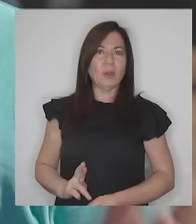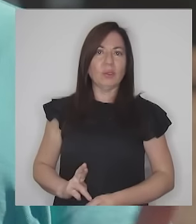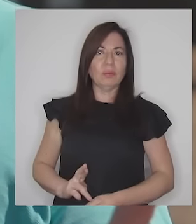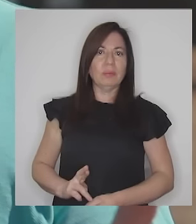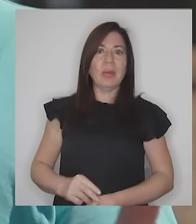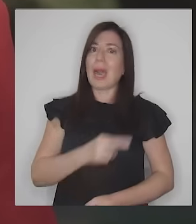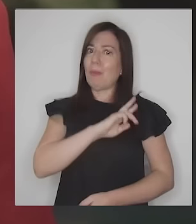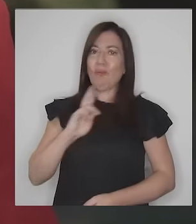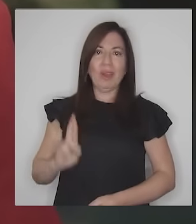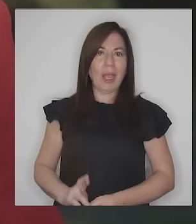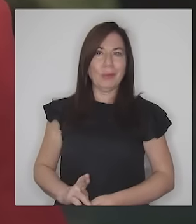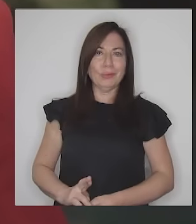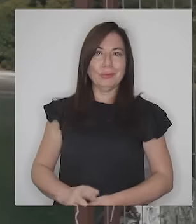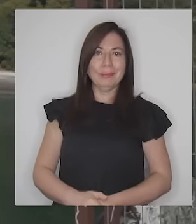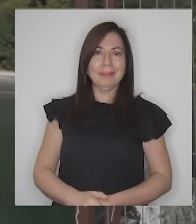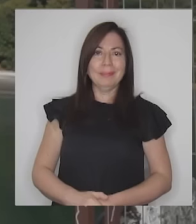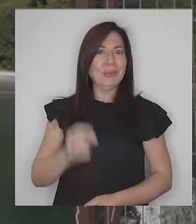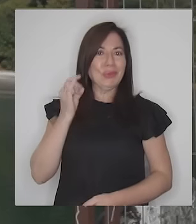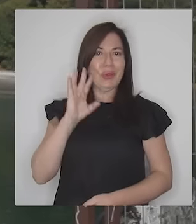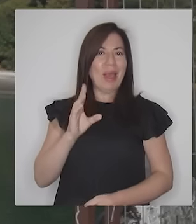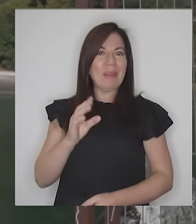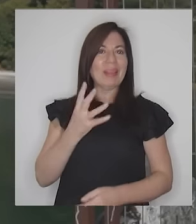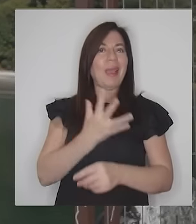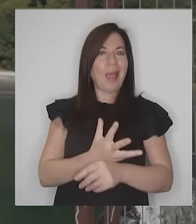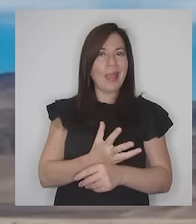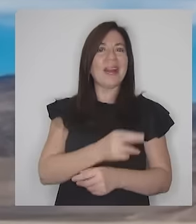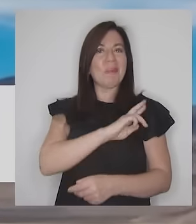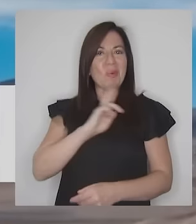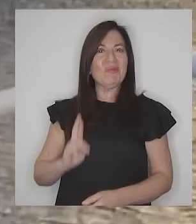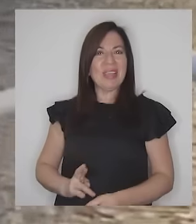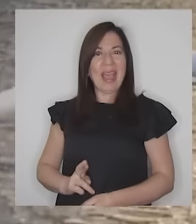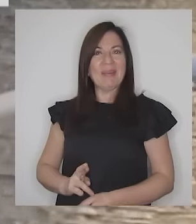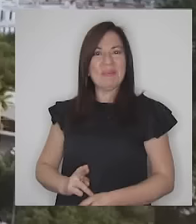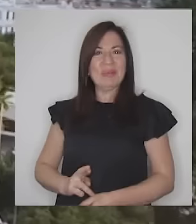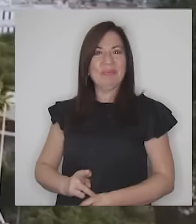republicanos republicanos republicanos solo queda republicanos